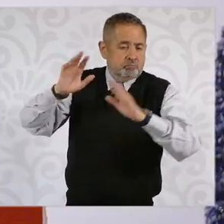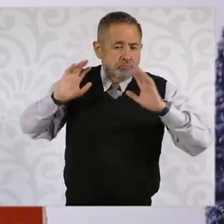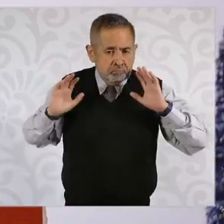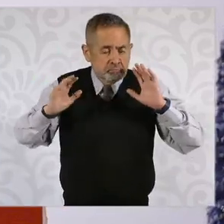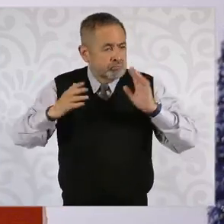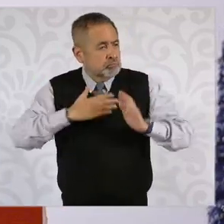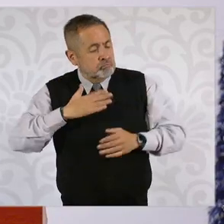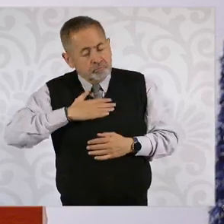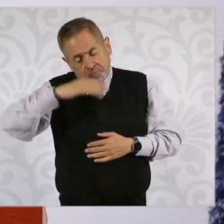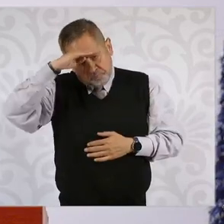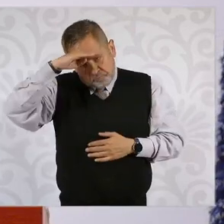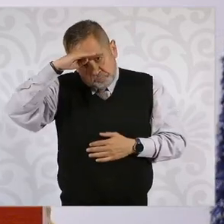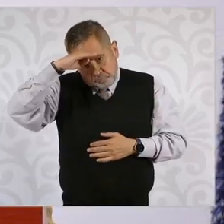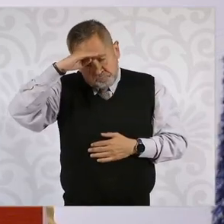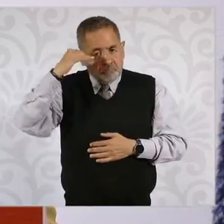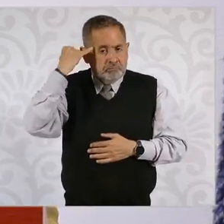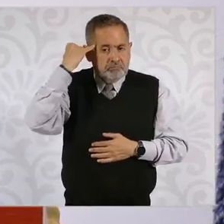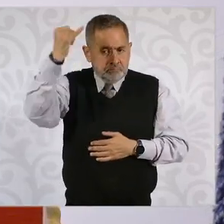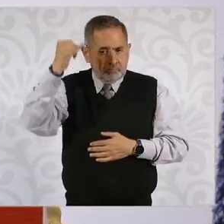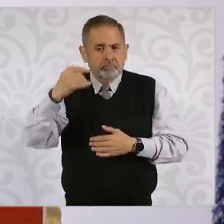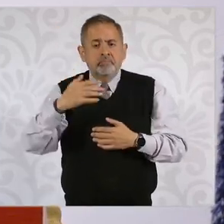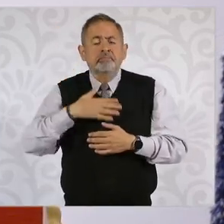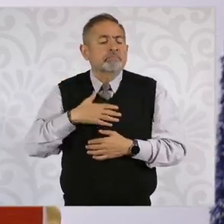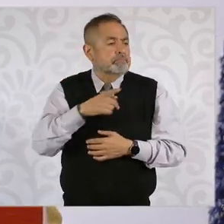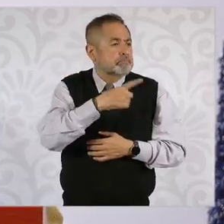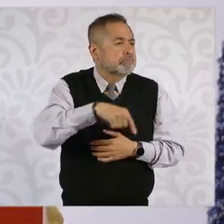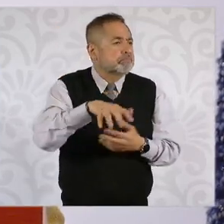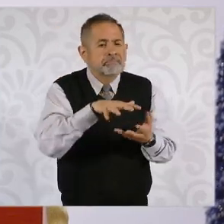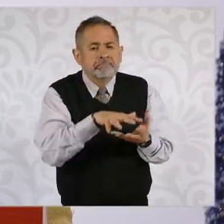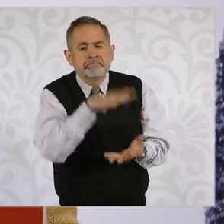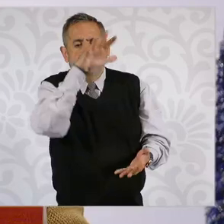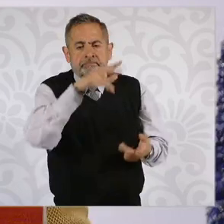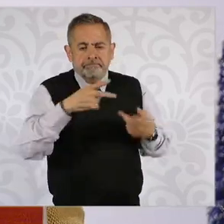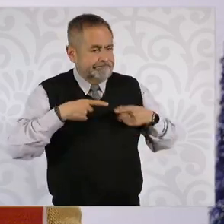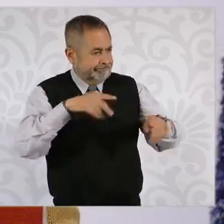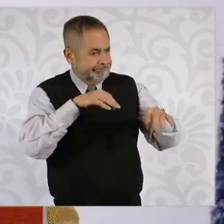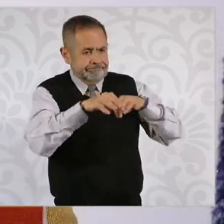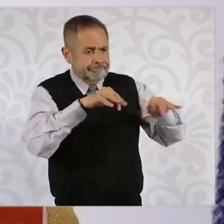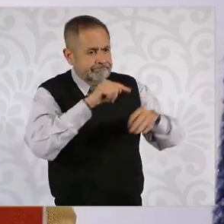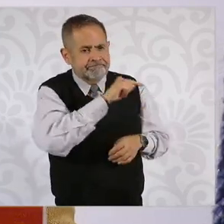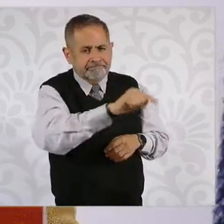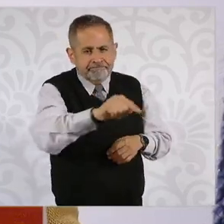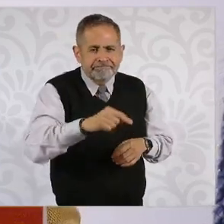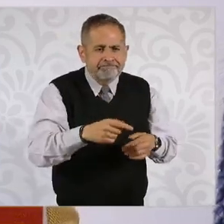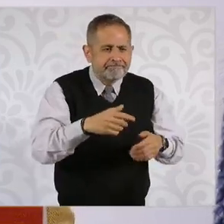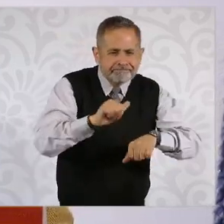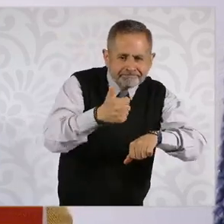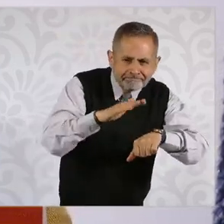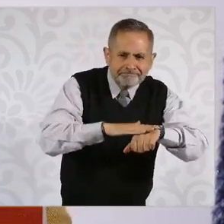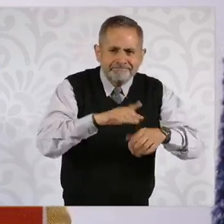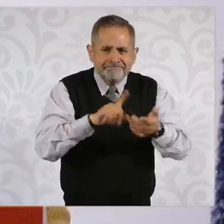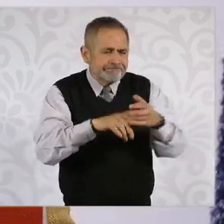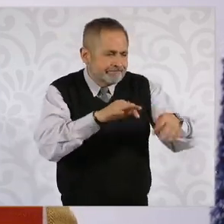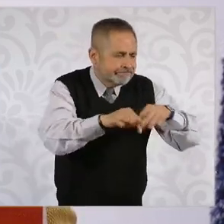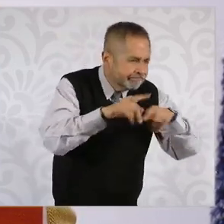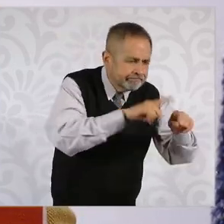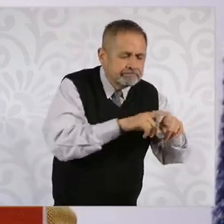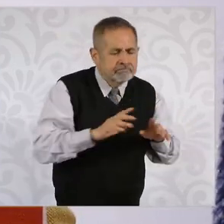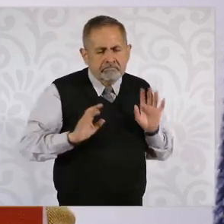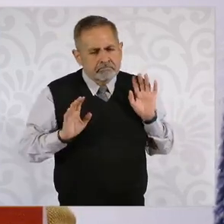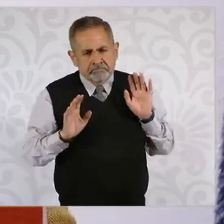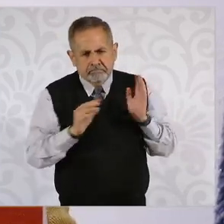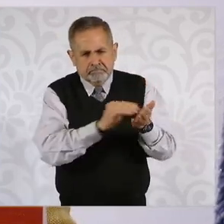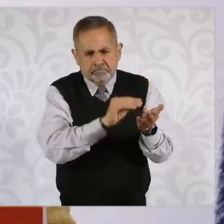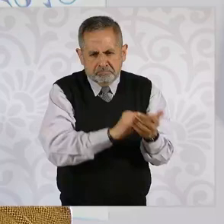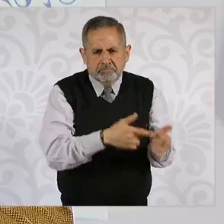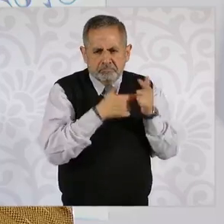pensamos es que la mayoría de los trabajadores que son técnicos, etcétera, pues van